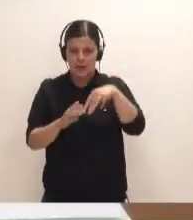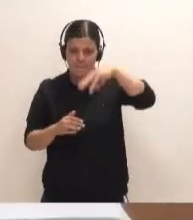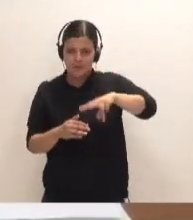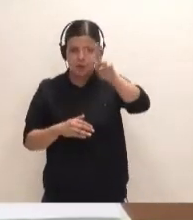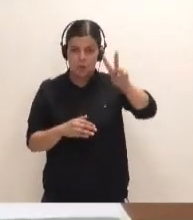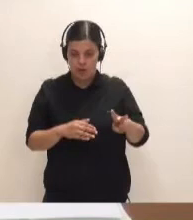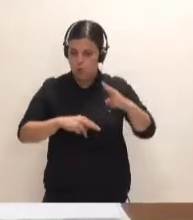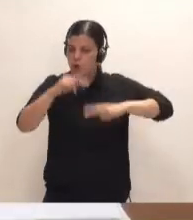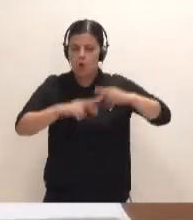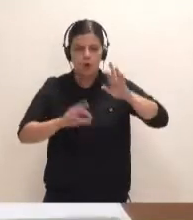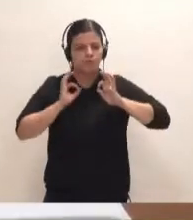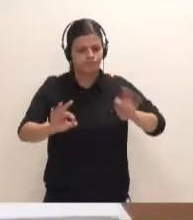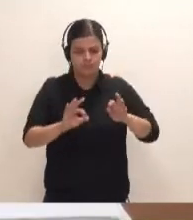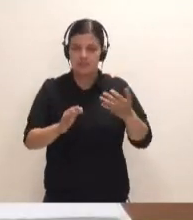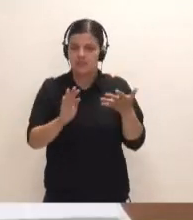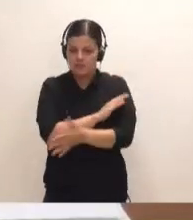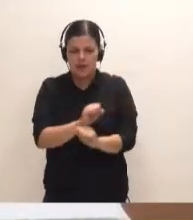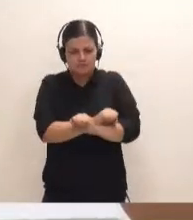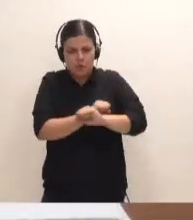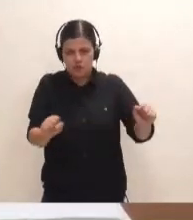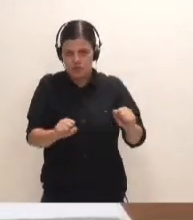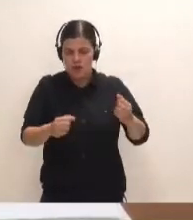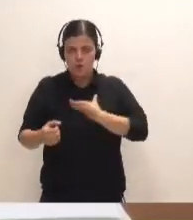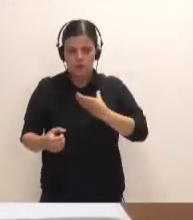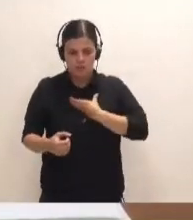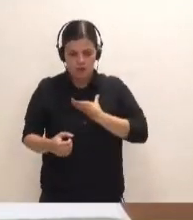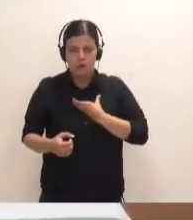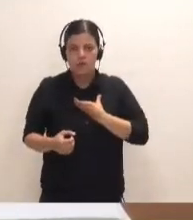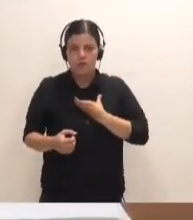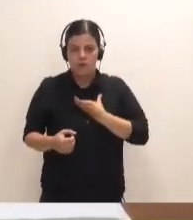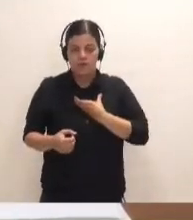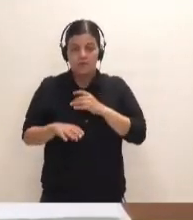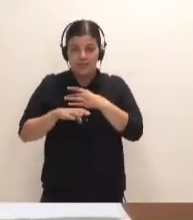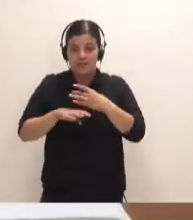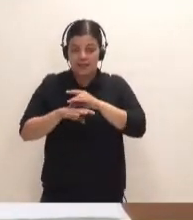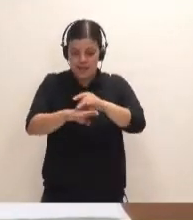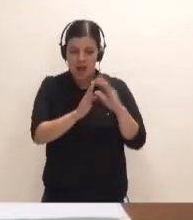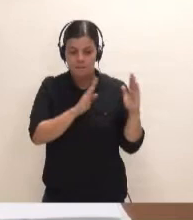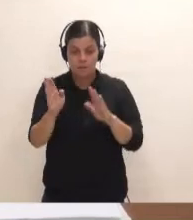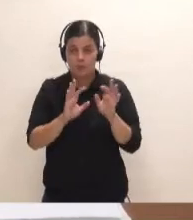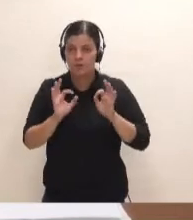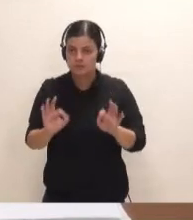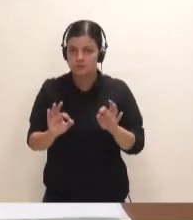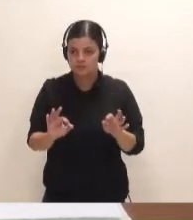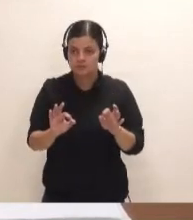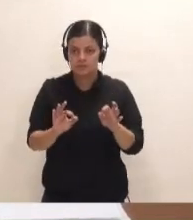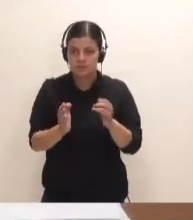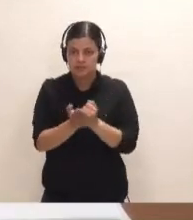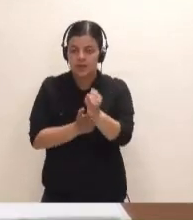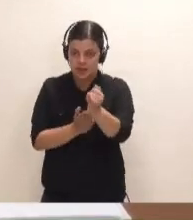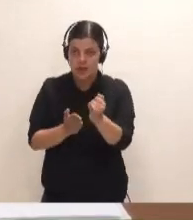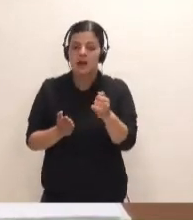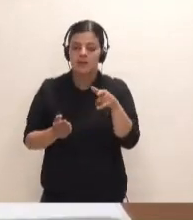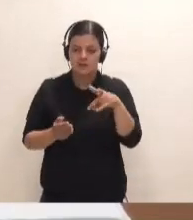estructurante y por lo tanto determinando la imposibilidad de que el Ayuntamiento de Guía de Isora en aquel momento, elaborando su plan